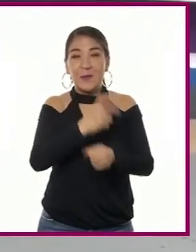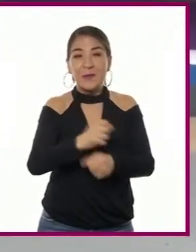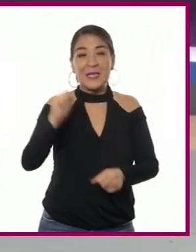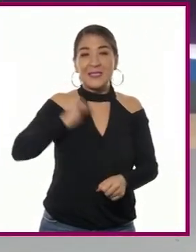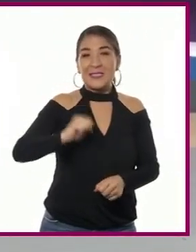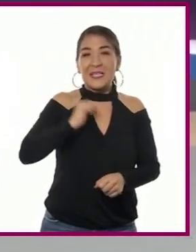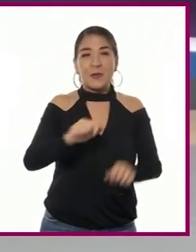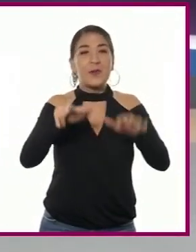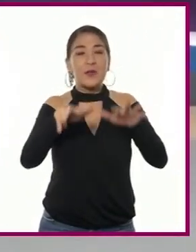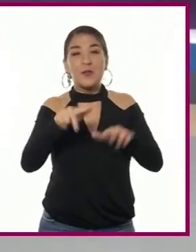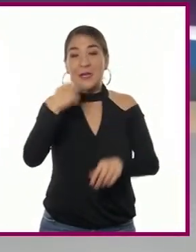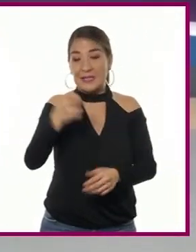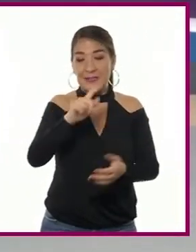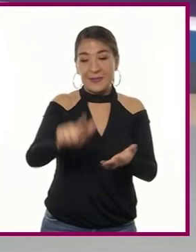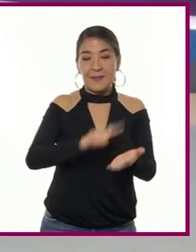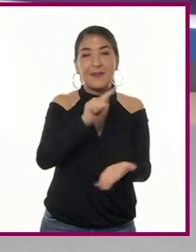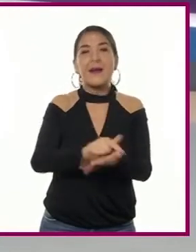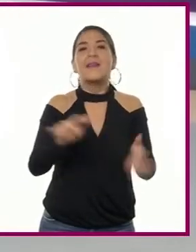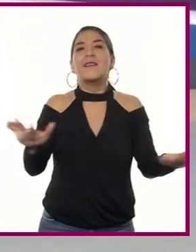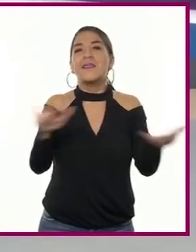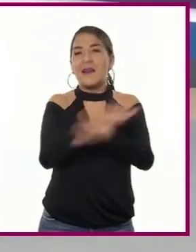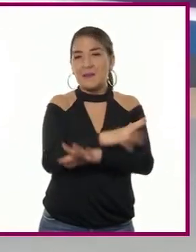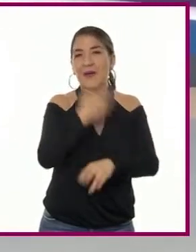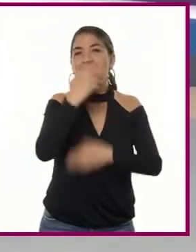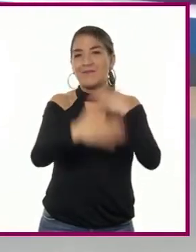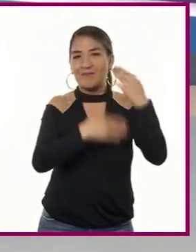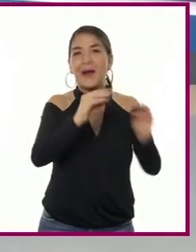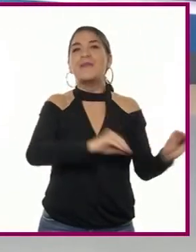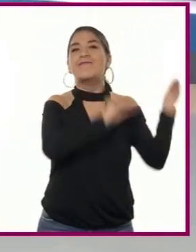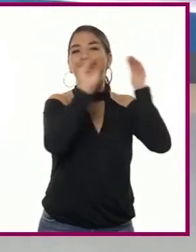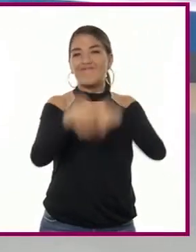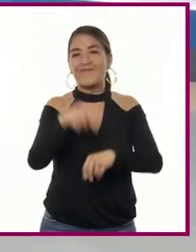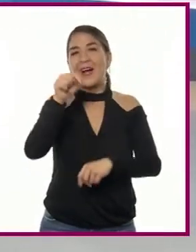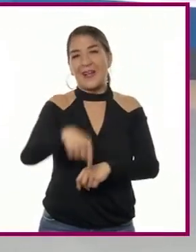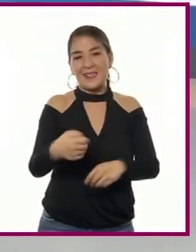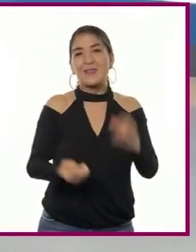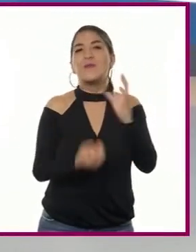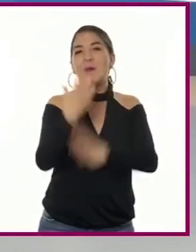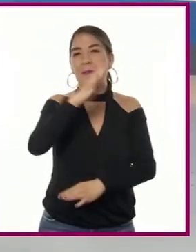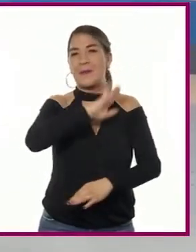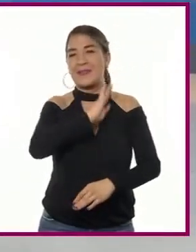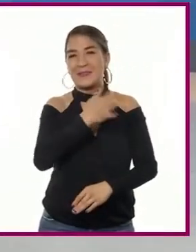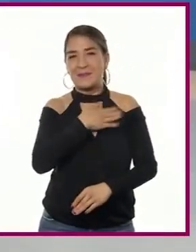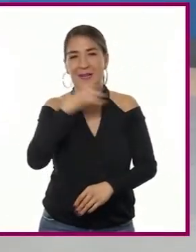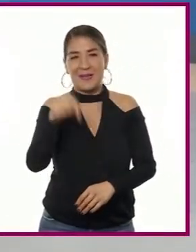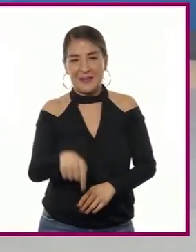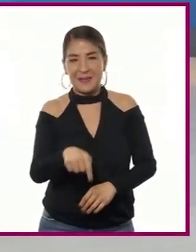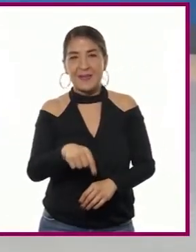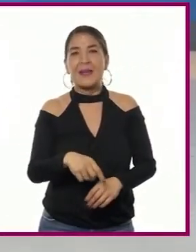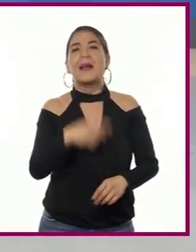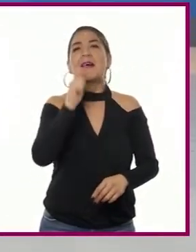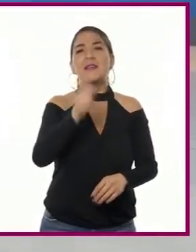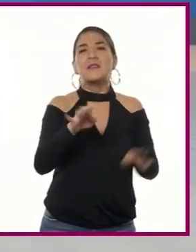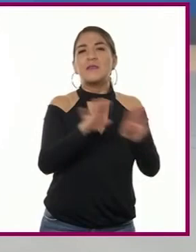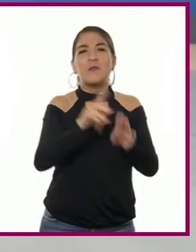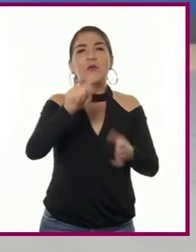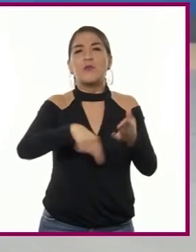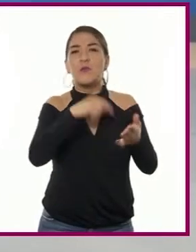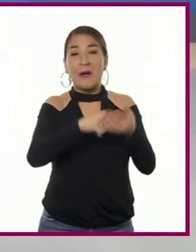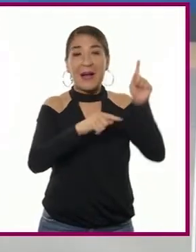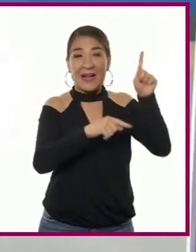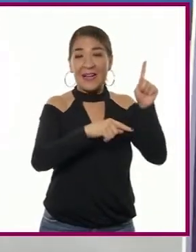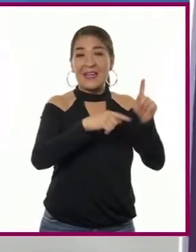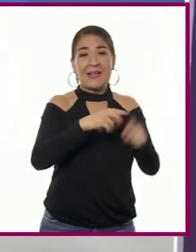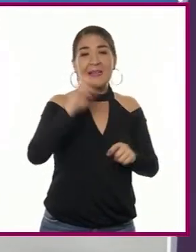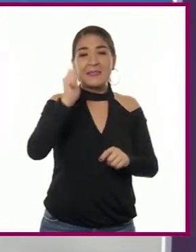las reformas realmente comenzaron a llegar a la nueva España. Estas transformaciones promovidas desde Madrid son